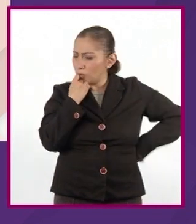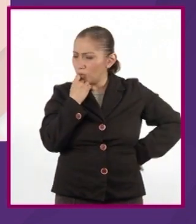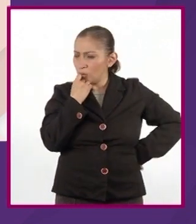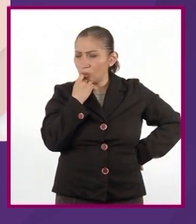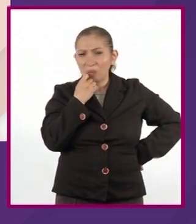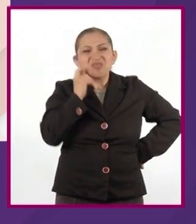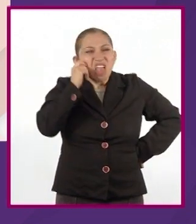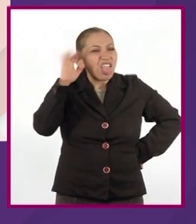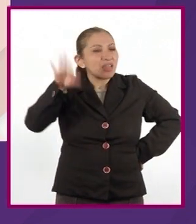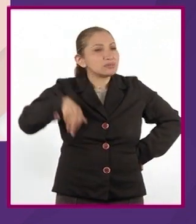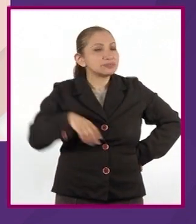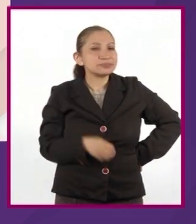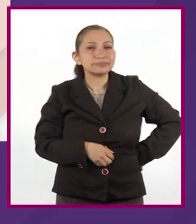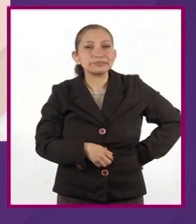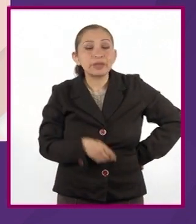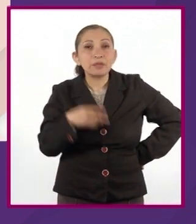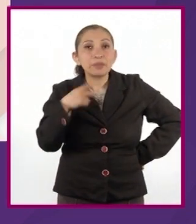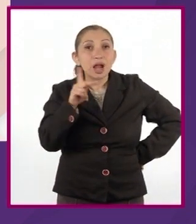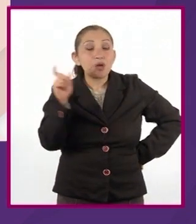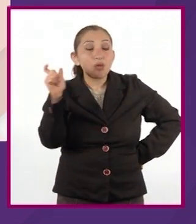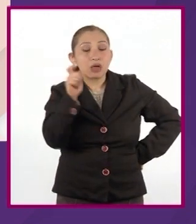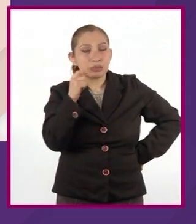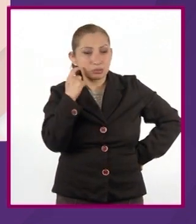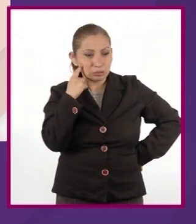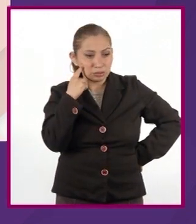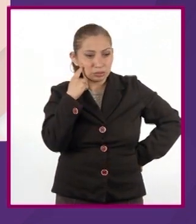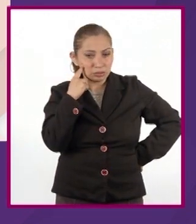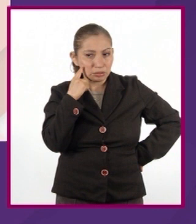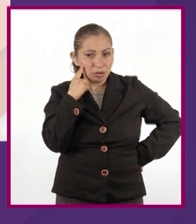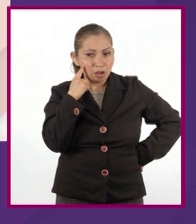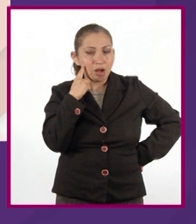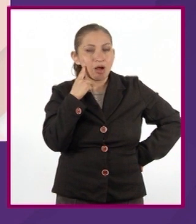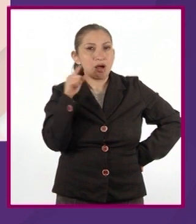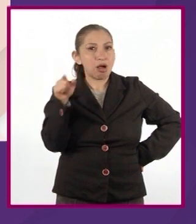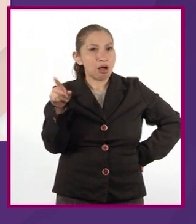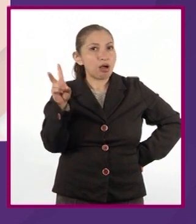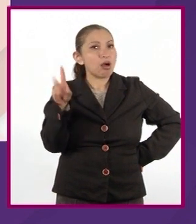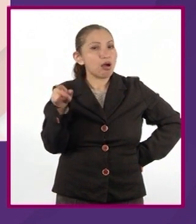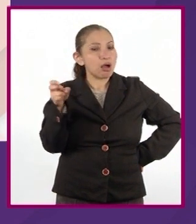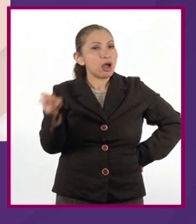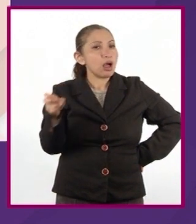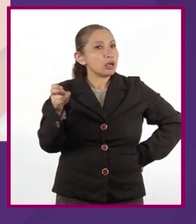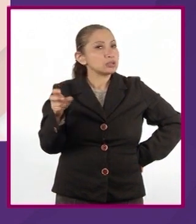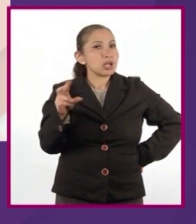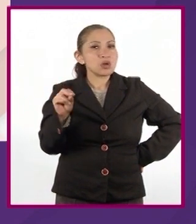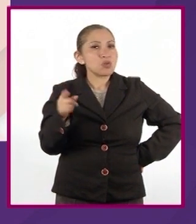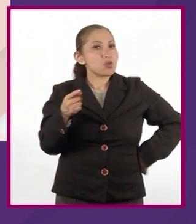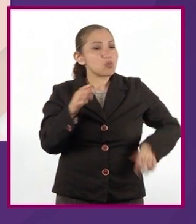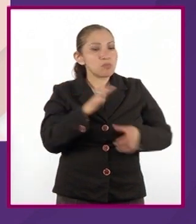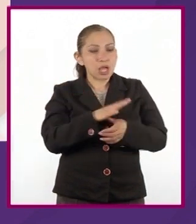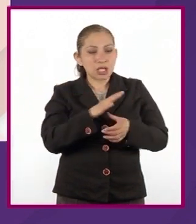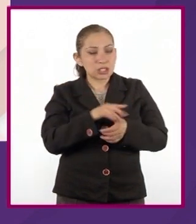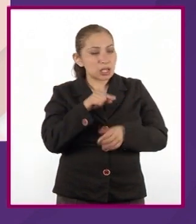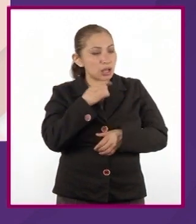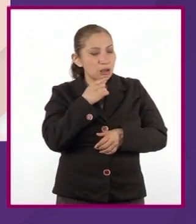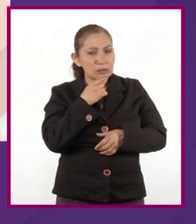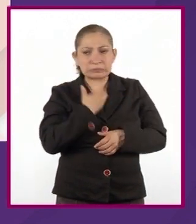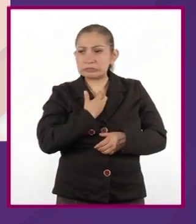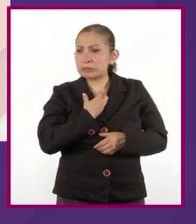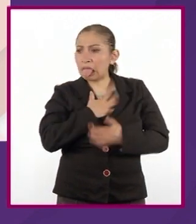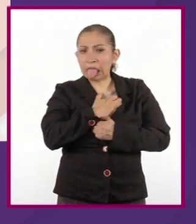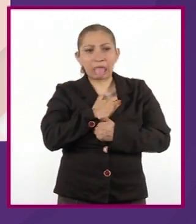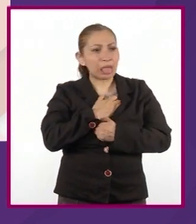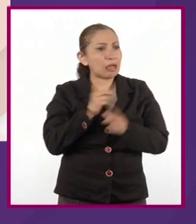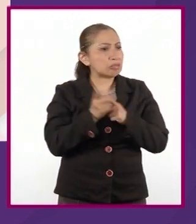No me importó. Pero cuando me convencí de que en realidad no estaba en la mesa sufrí un